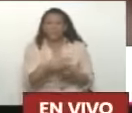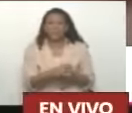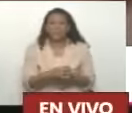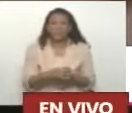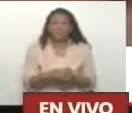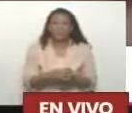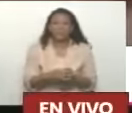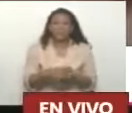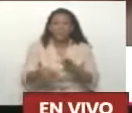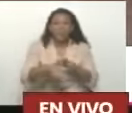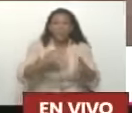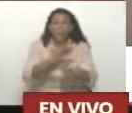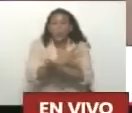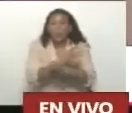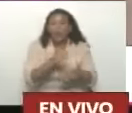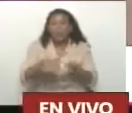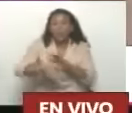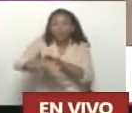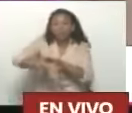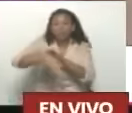Para decirnos lo jugamos por aquí.